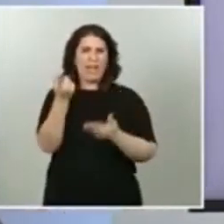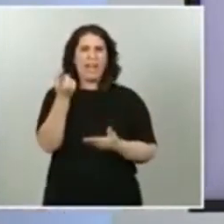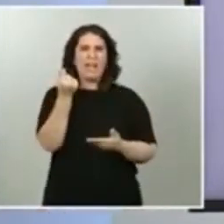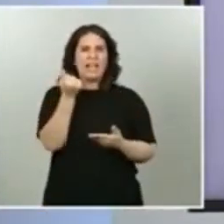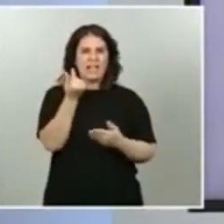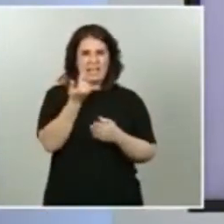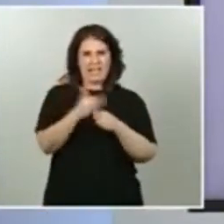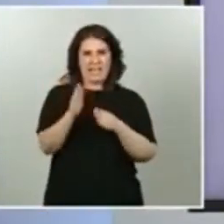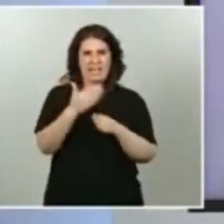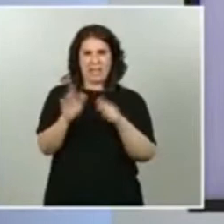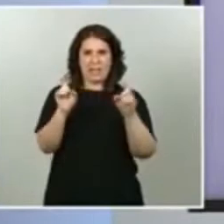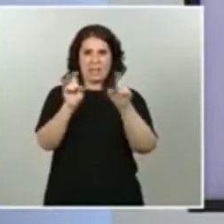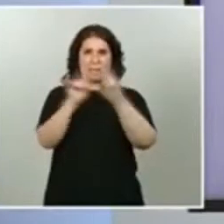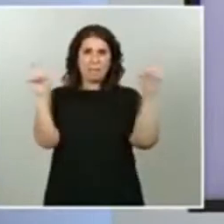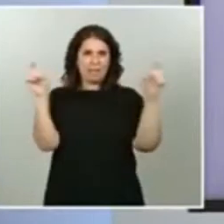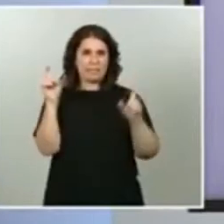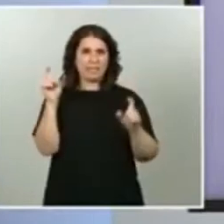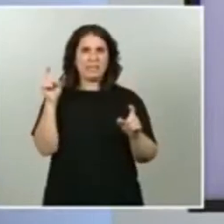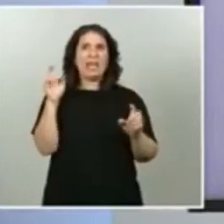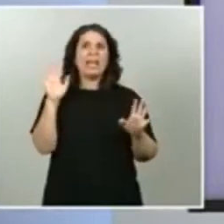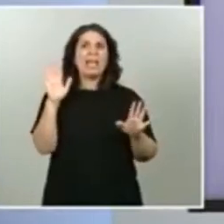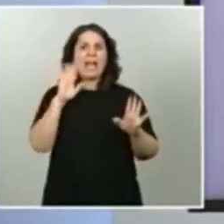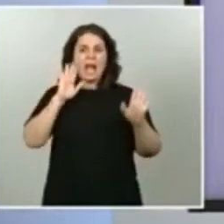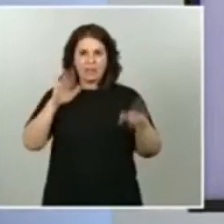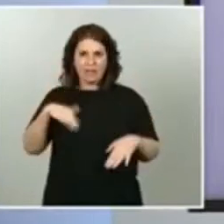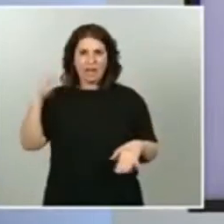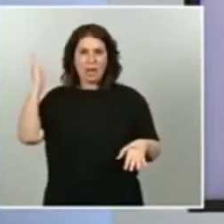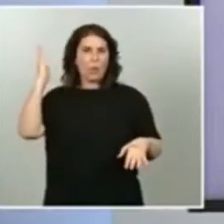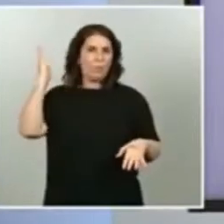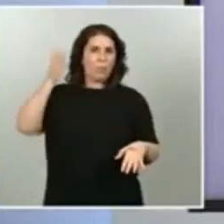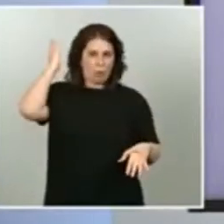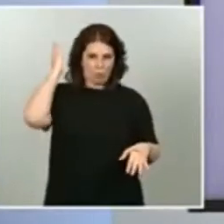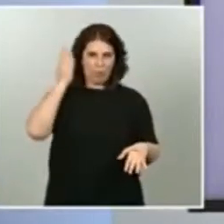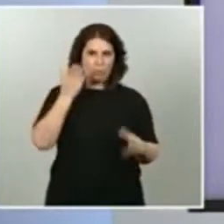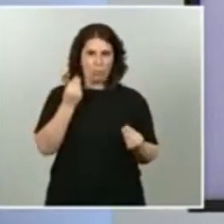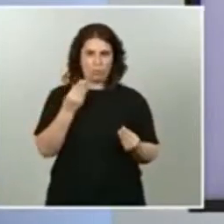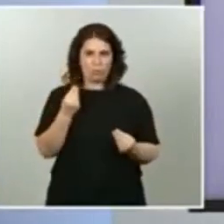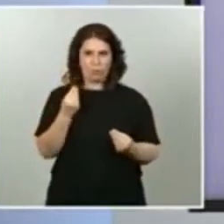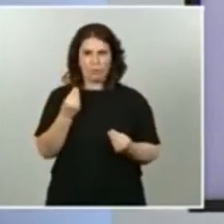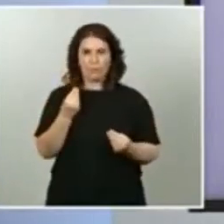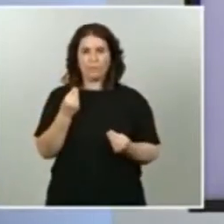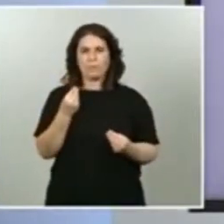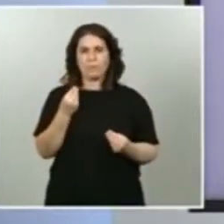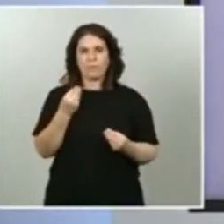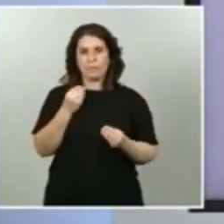como pocas, un impacto negativo muy grande con el COVID-19.